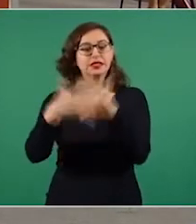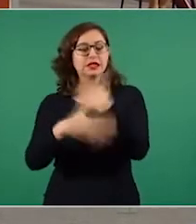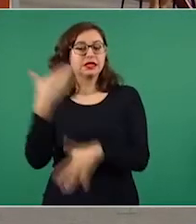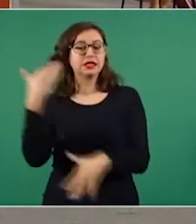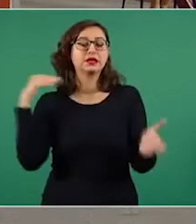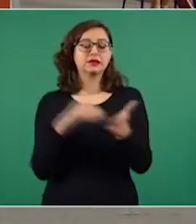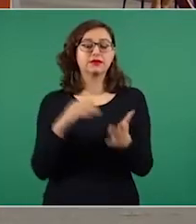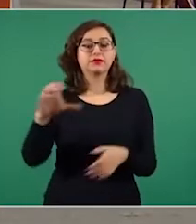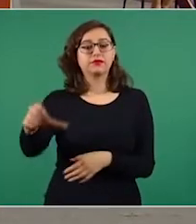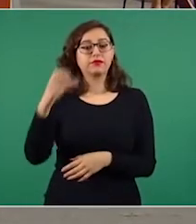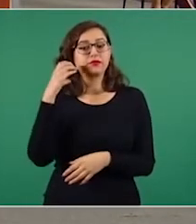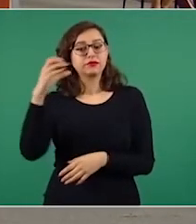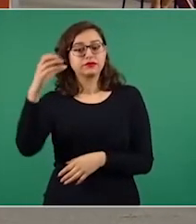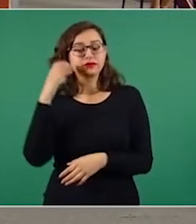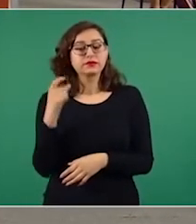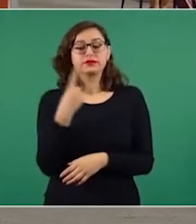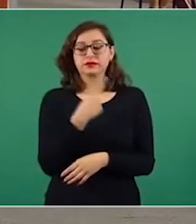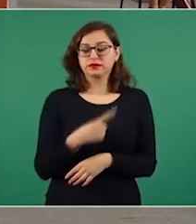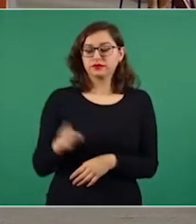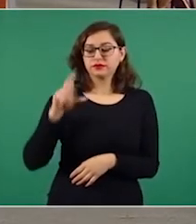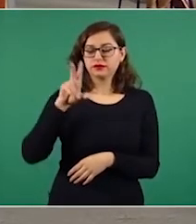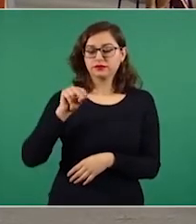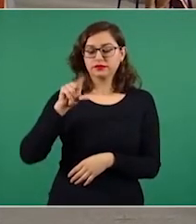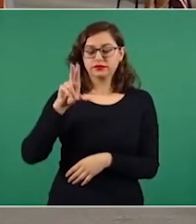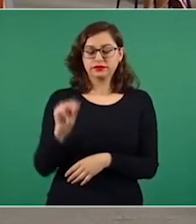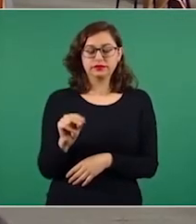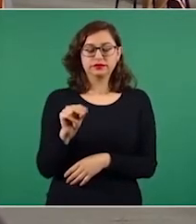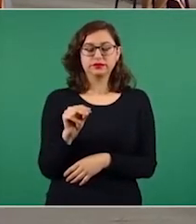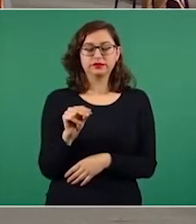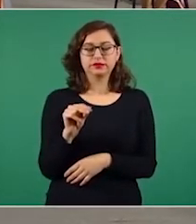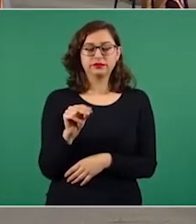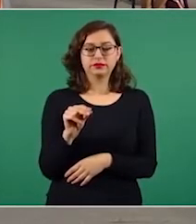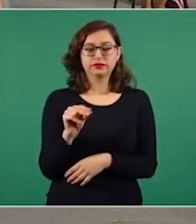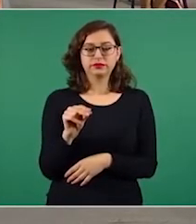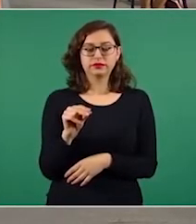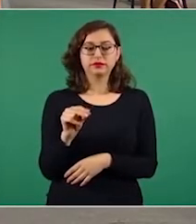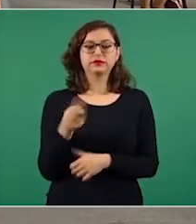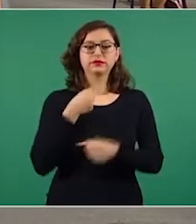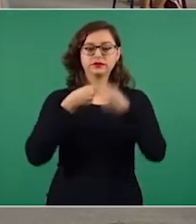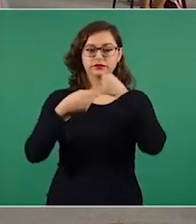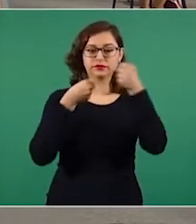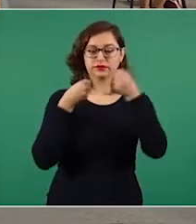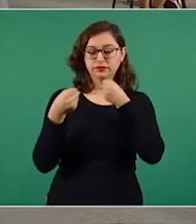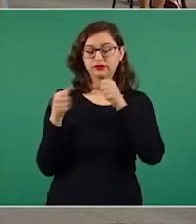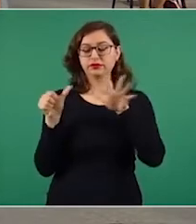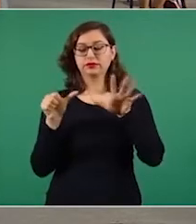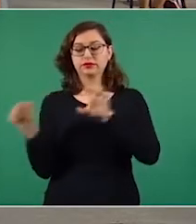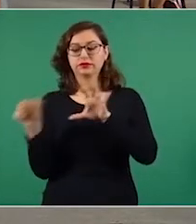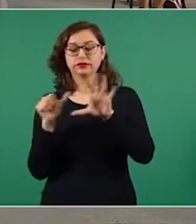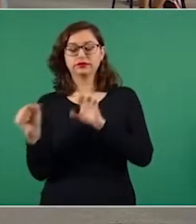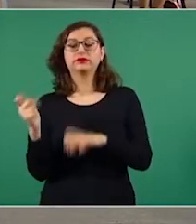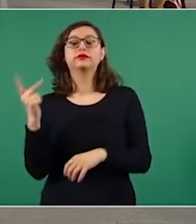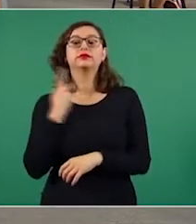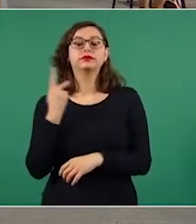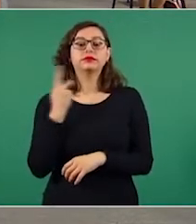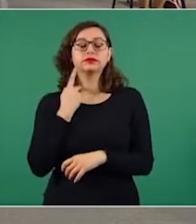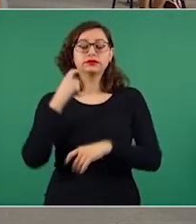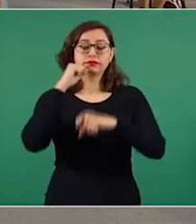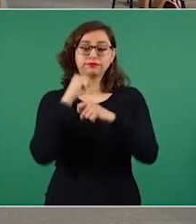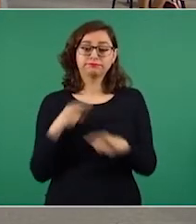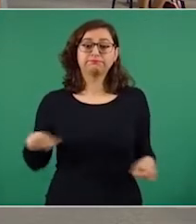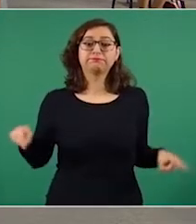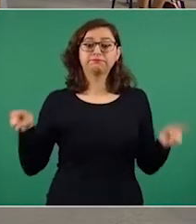180 periodistas y 600 políticos, incluyendo a 50 personas del